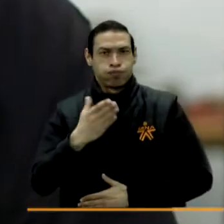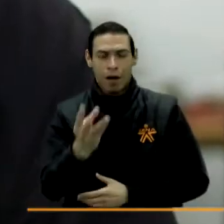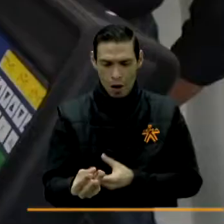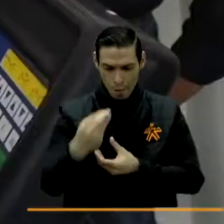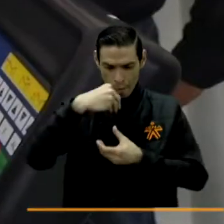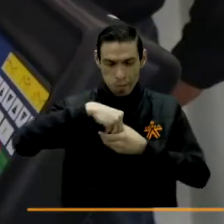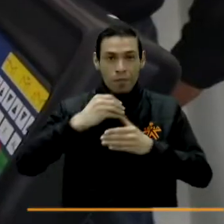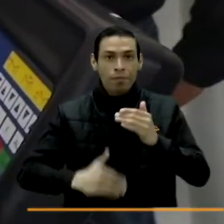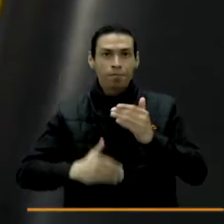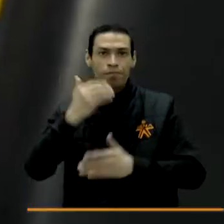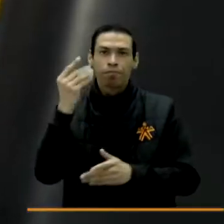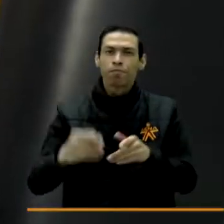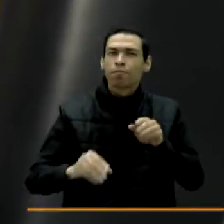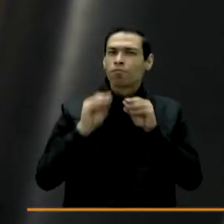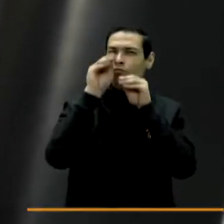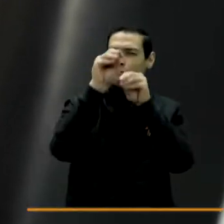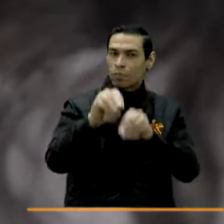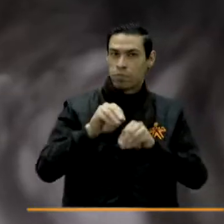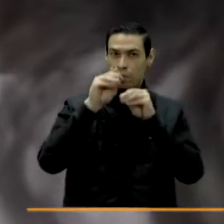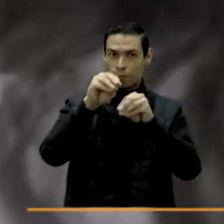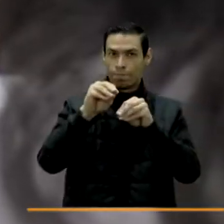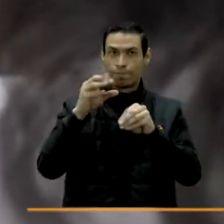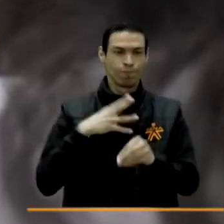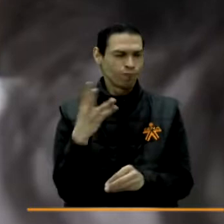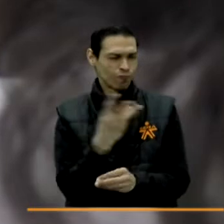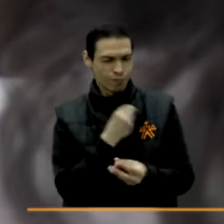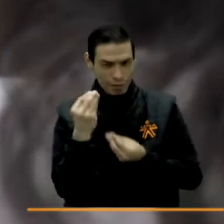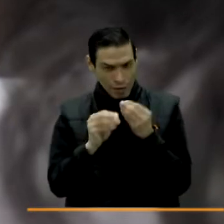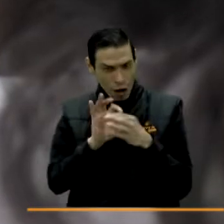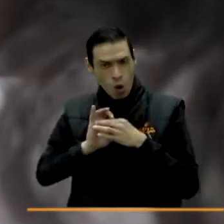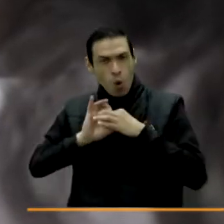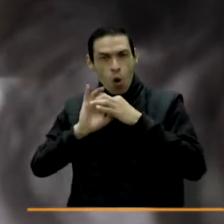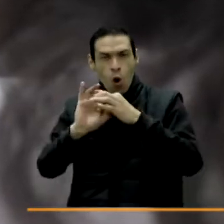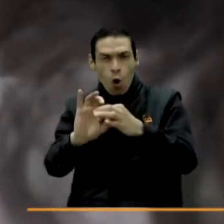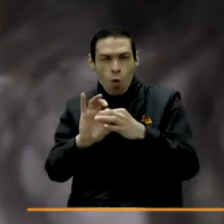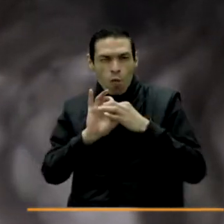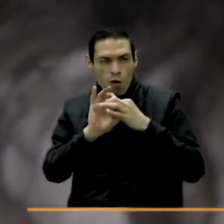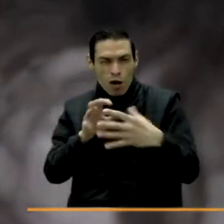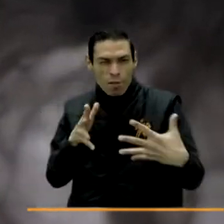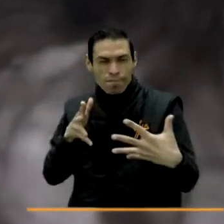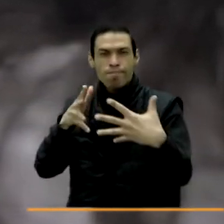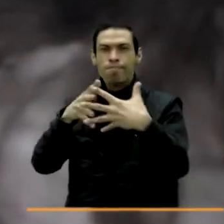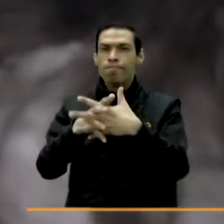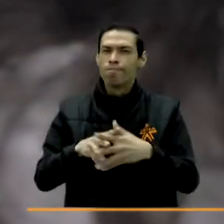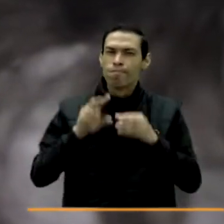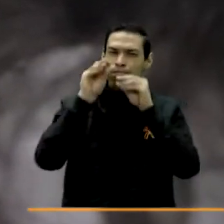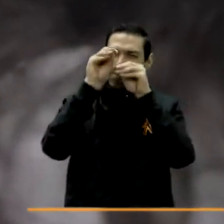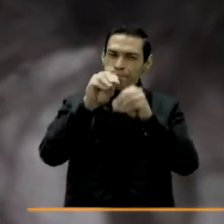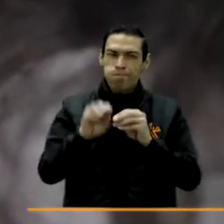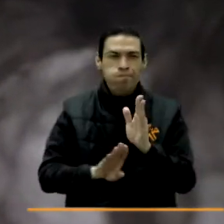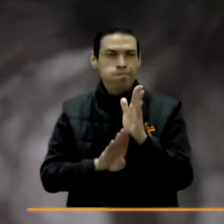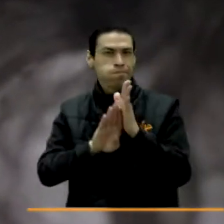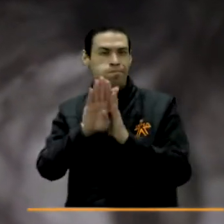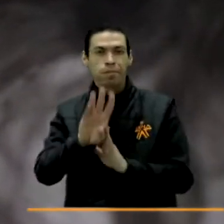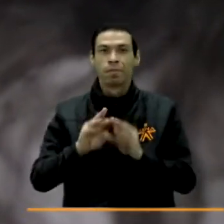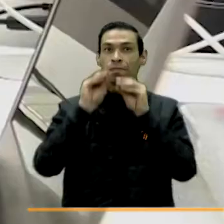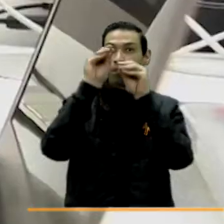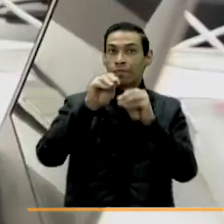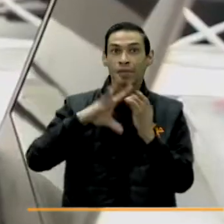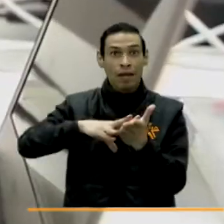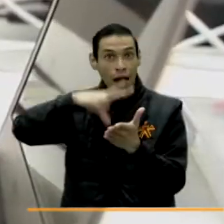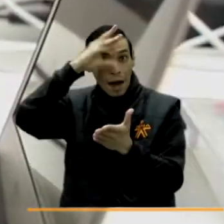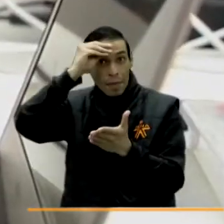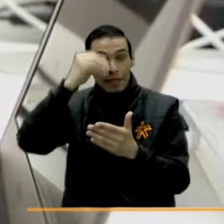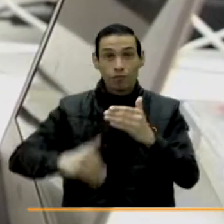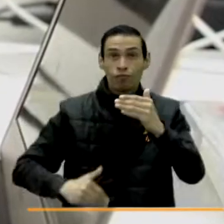que harán parte de la etapa inicial. Vamos a trabajar con ellos de manera articulada para impulsar el aprendizaje